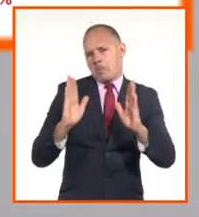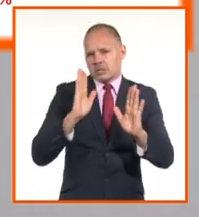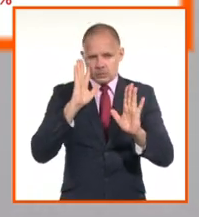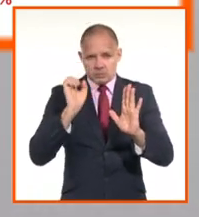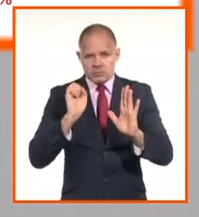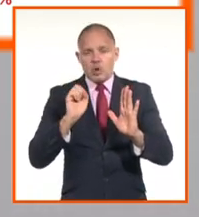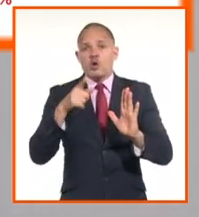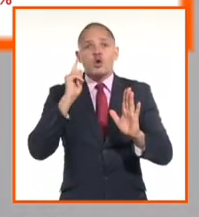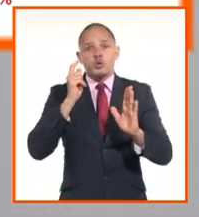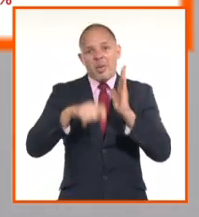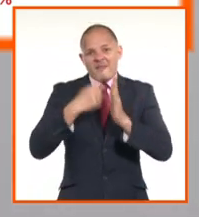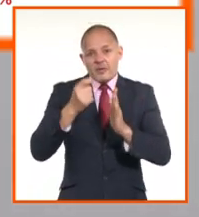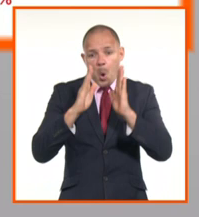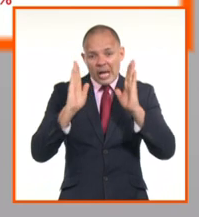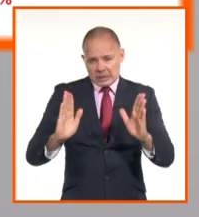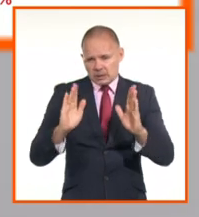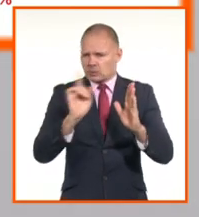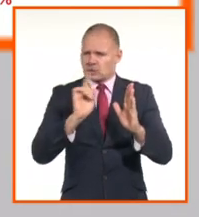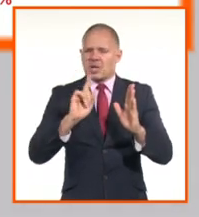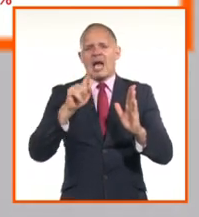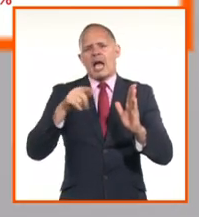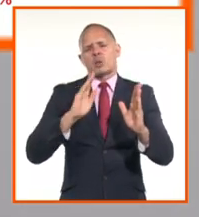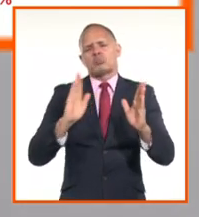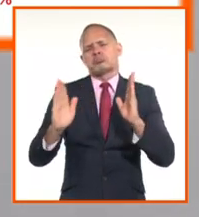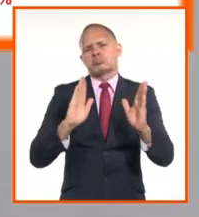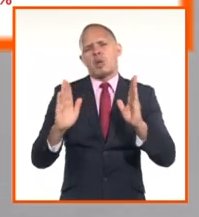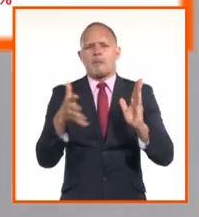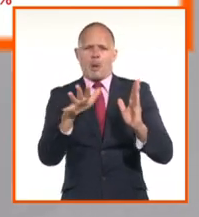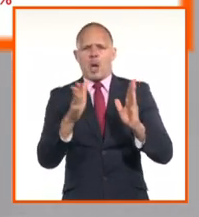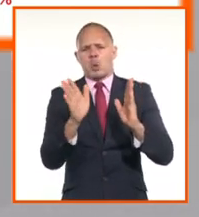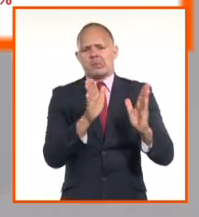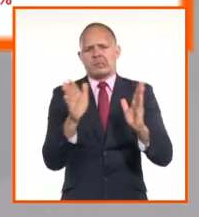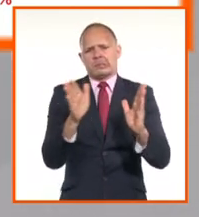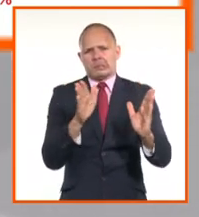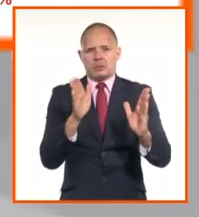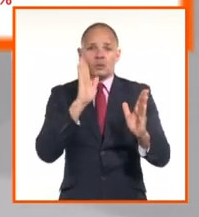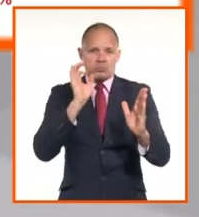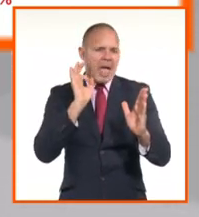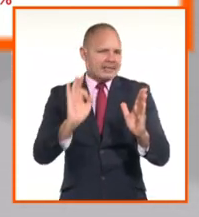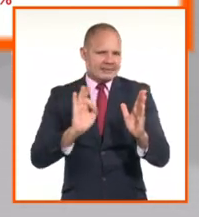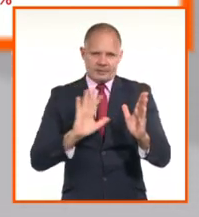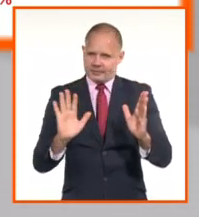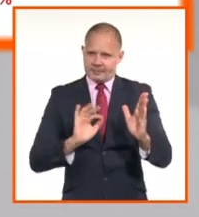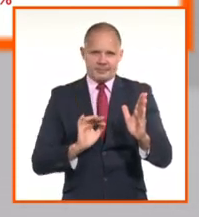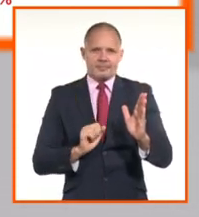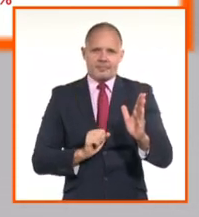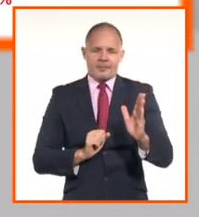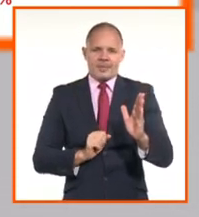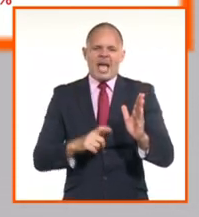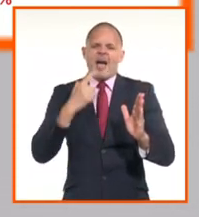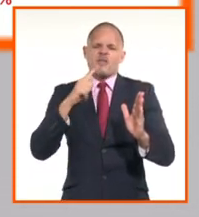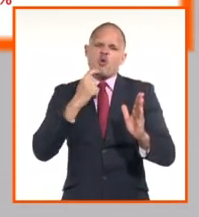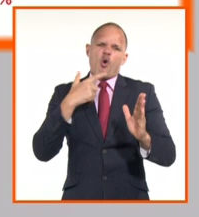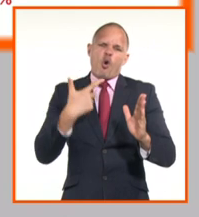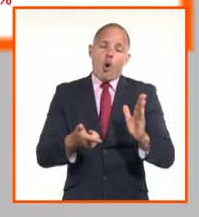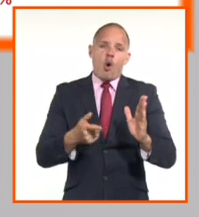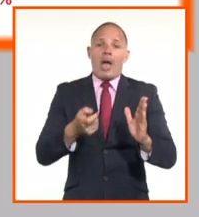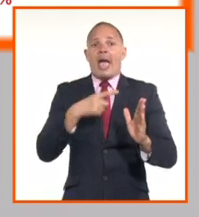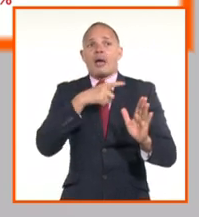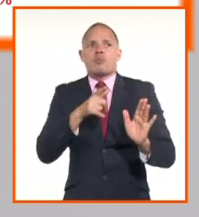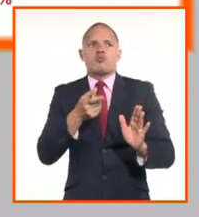margen entre la compra y la venta para poder establecer la estabilidad del tipo de cambio que se pretende